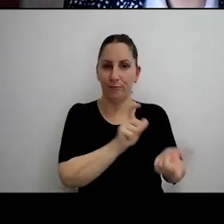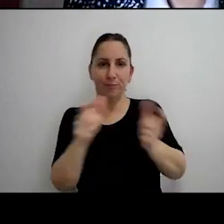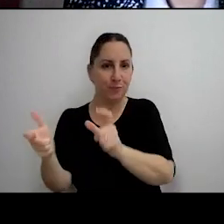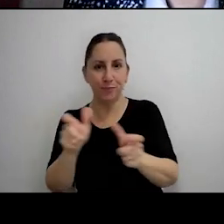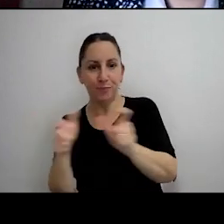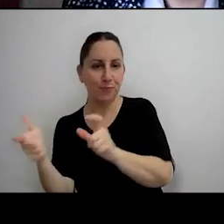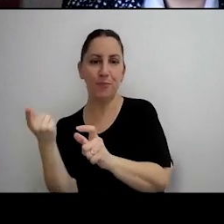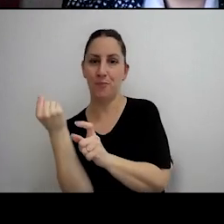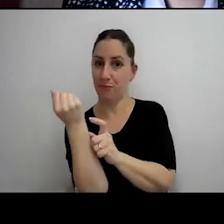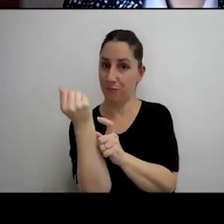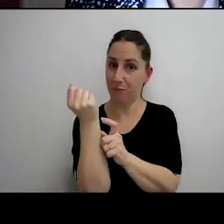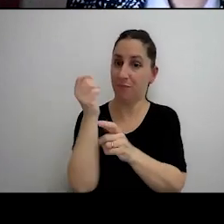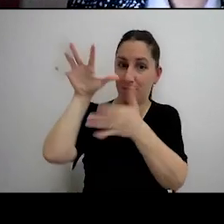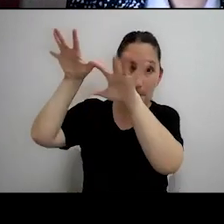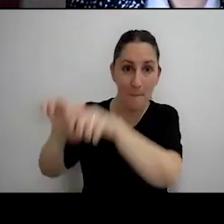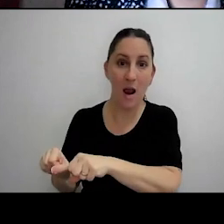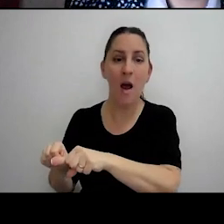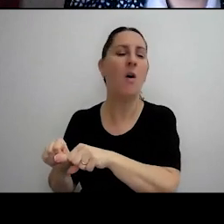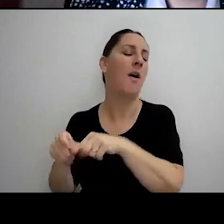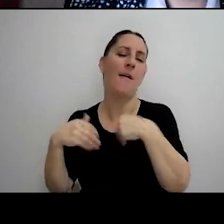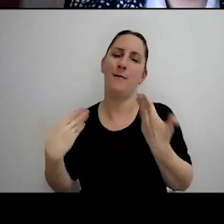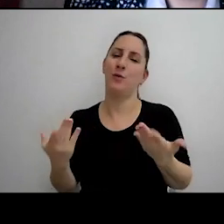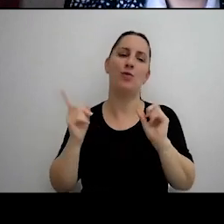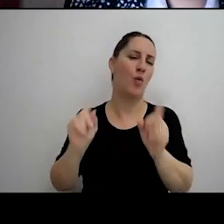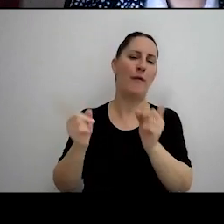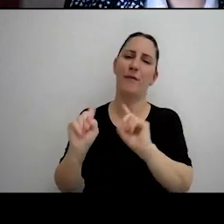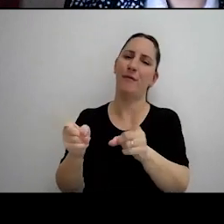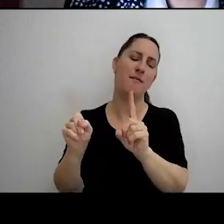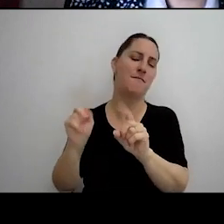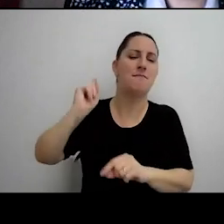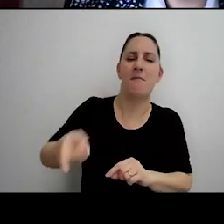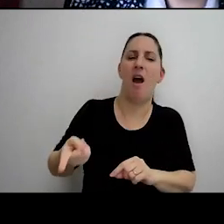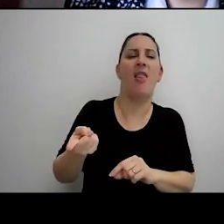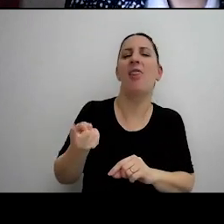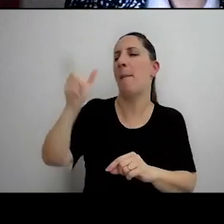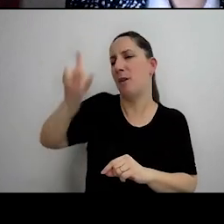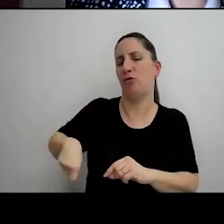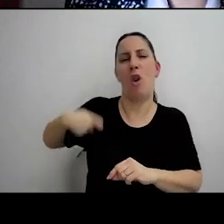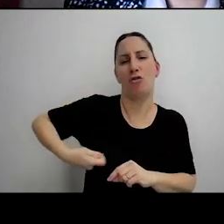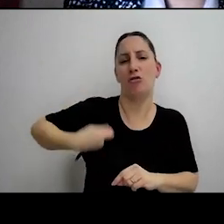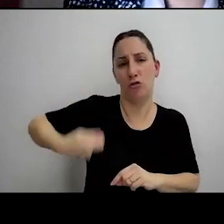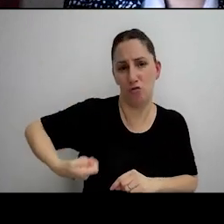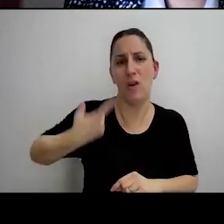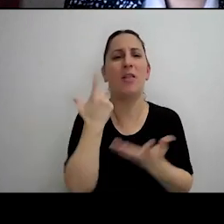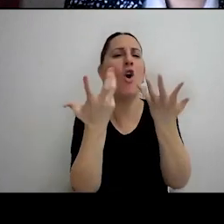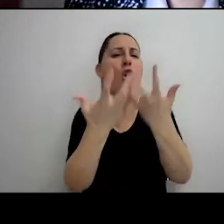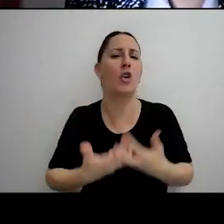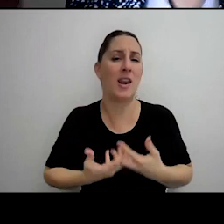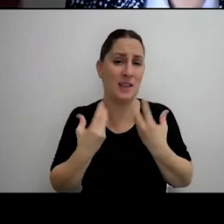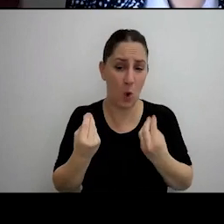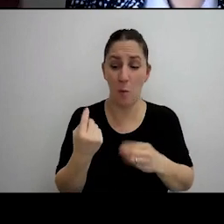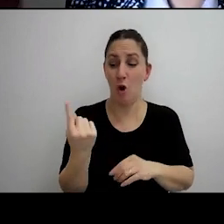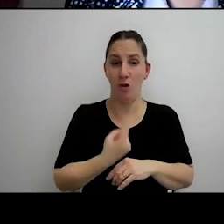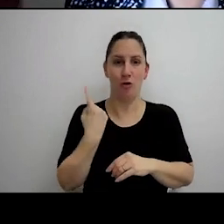sumas embargadas, quedarán nuevamente a disposición del contribuyente. Entendemos que es una forma